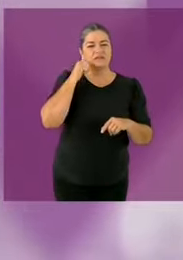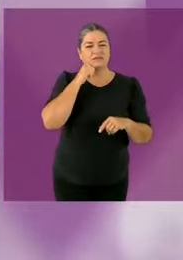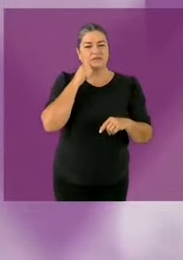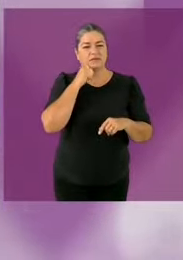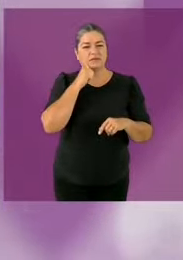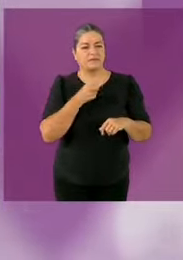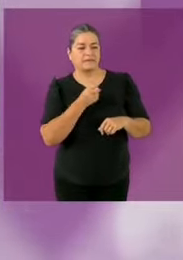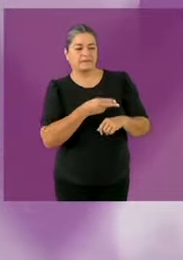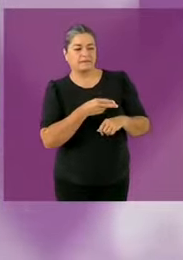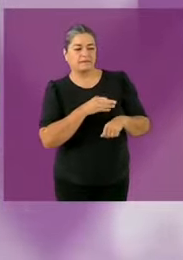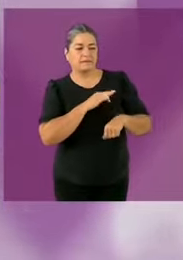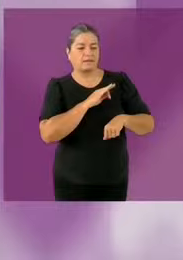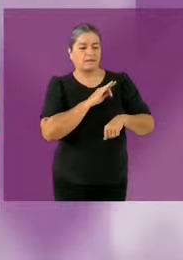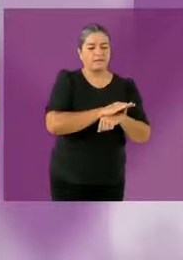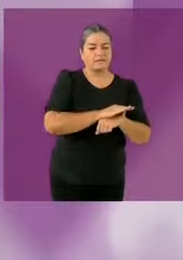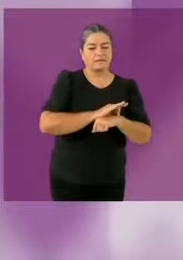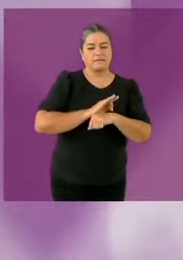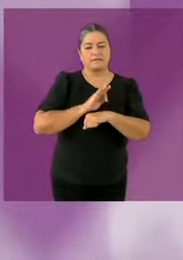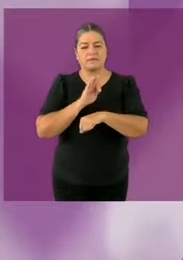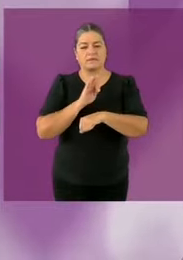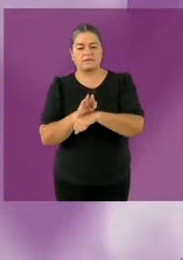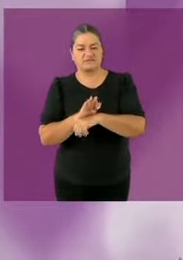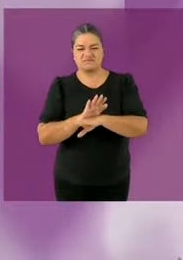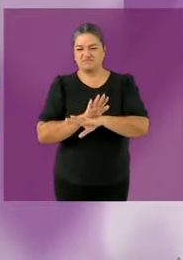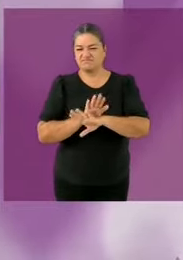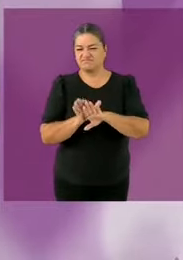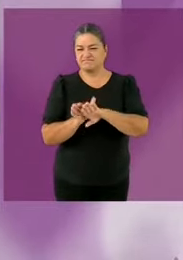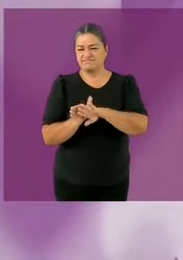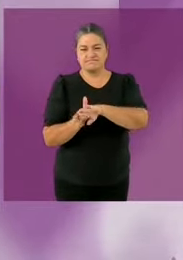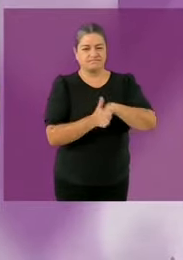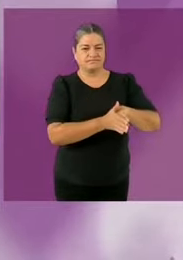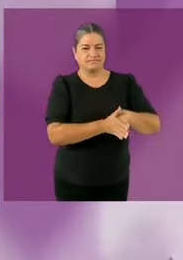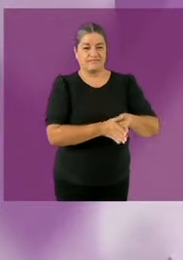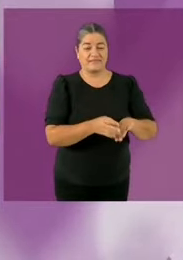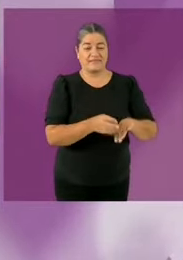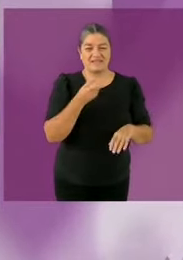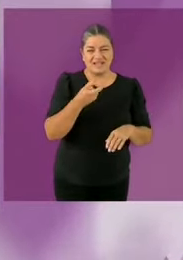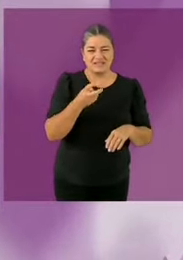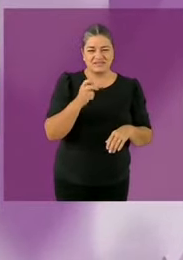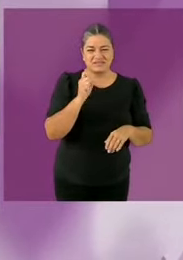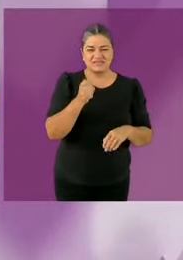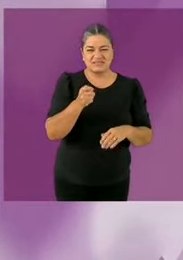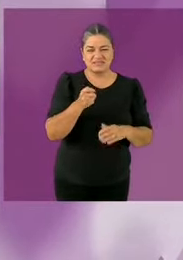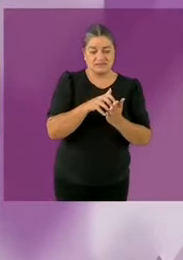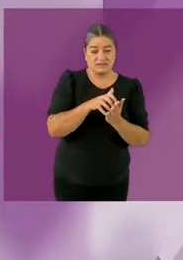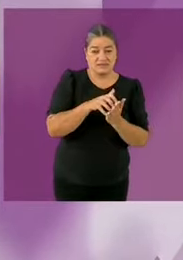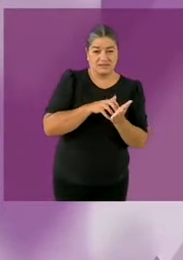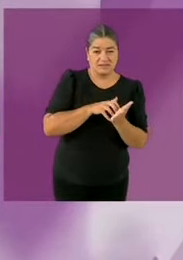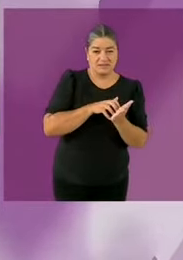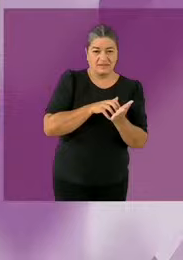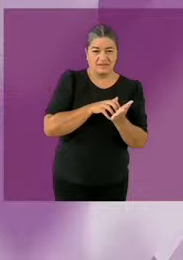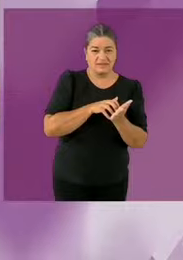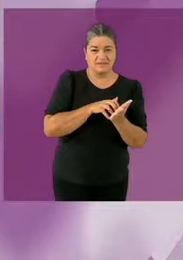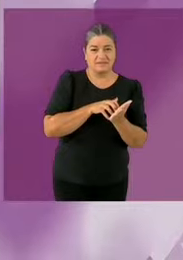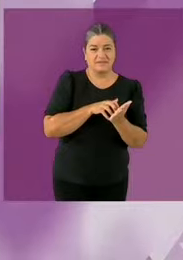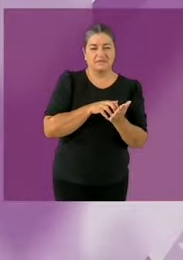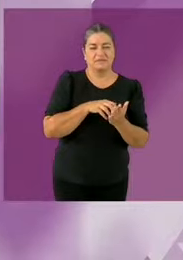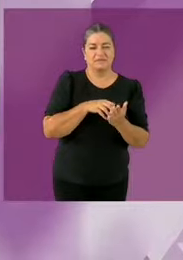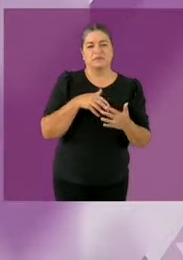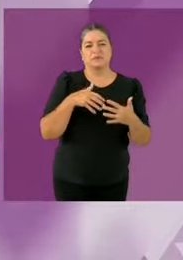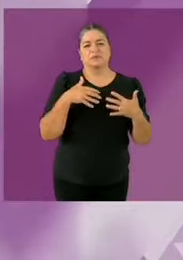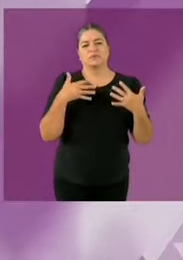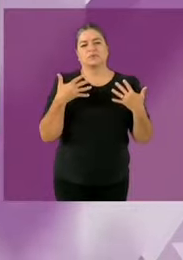ha significado, escuchen esto, un ahorro de 2.4 billones de pesos